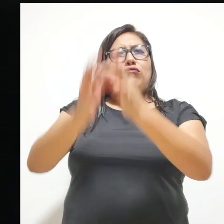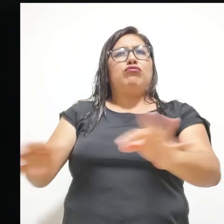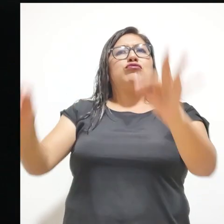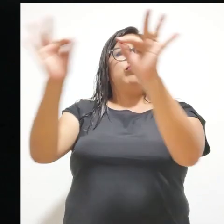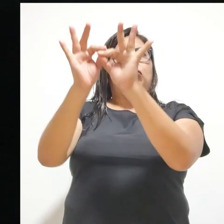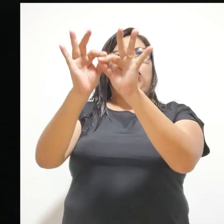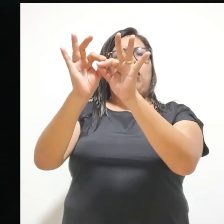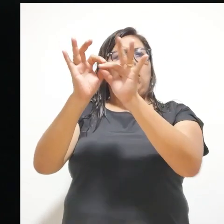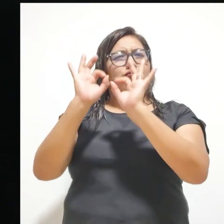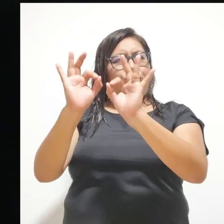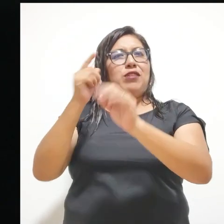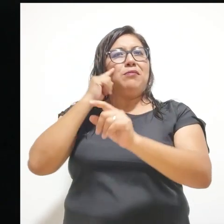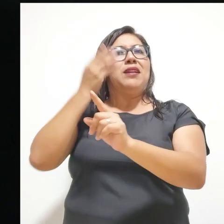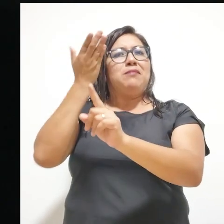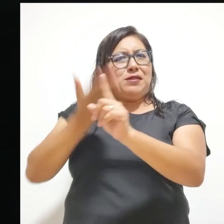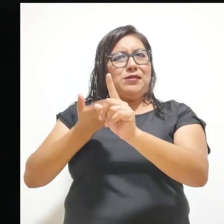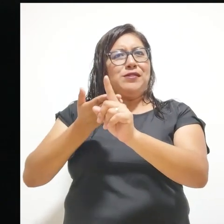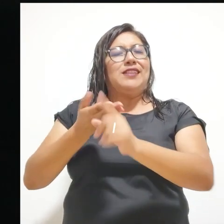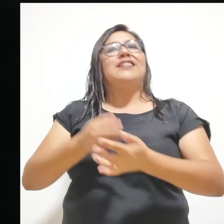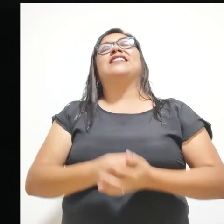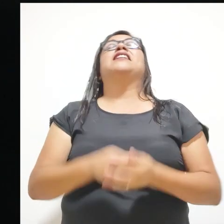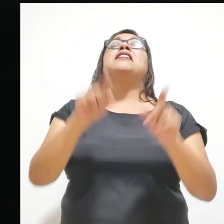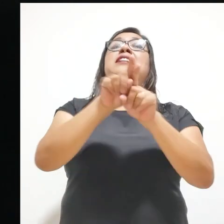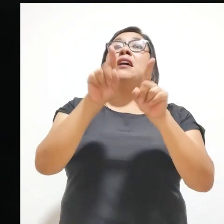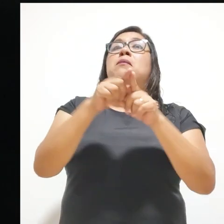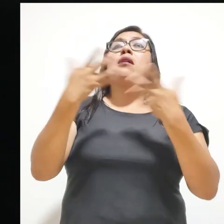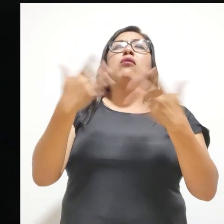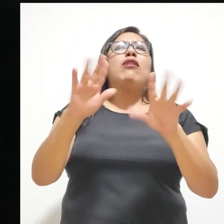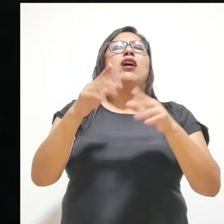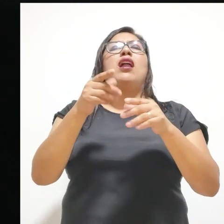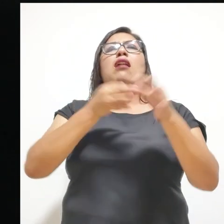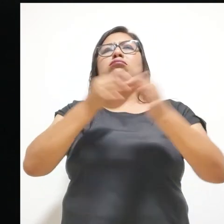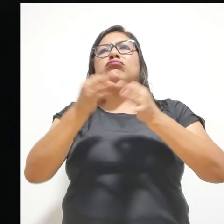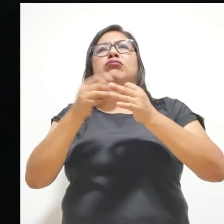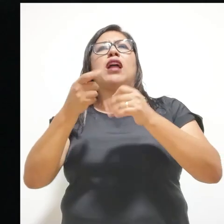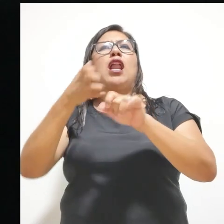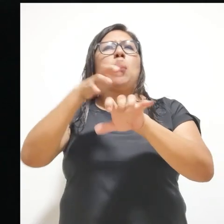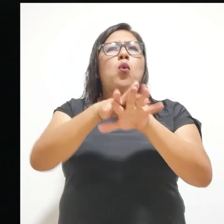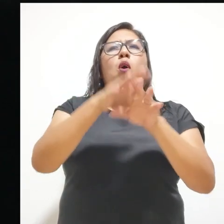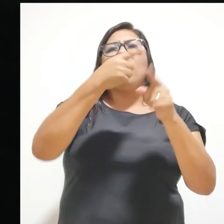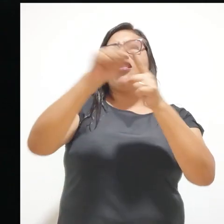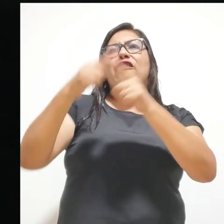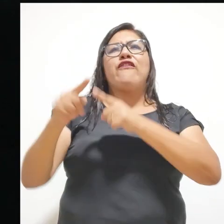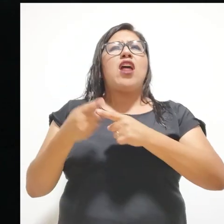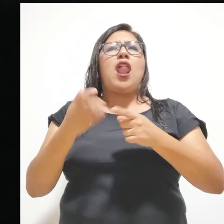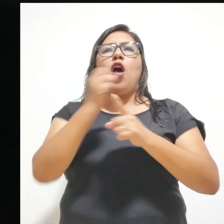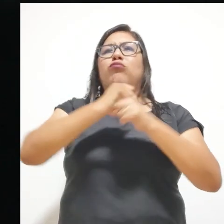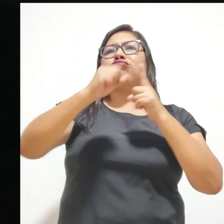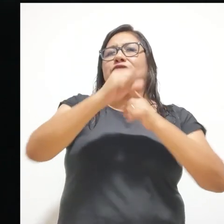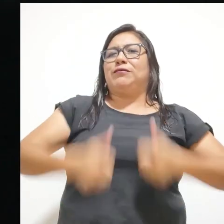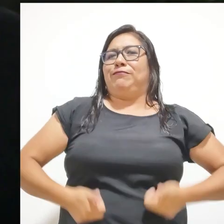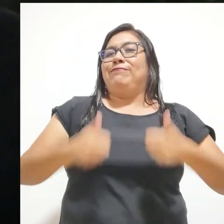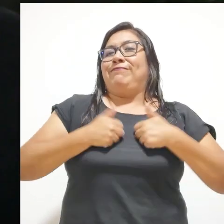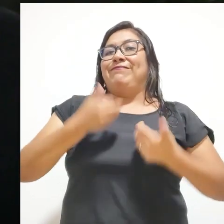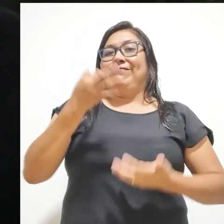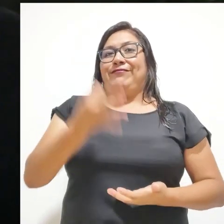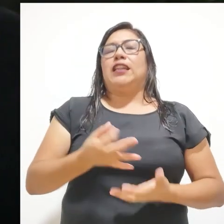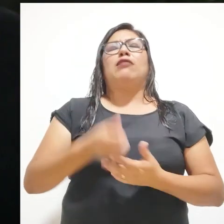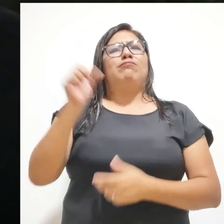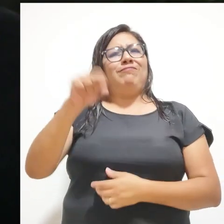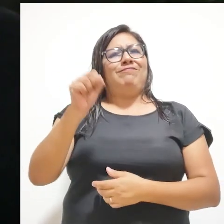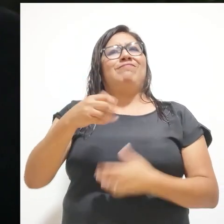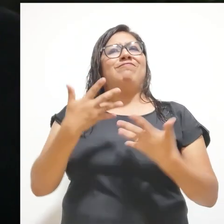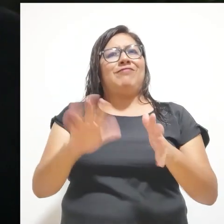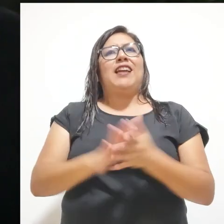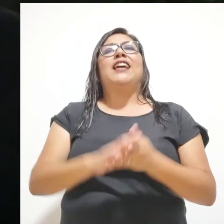un trabajo digno y decente, pero también todo lo que puede ser el concepto de inclusión en diversos aspectos de la vida social. Claro que sí,